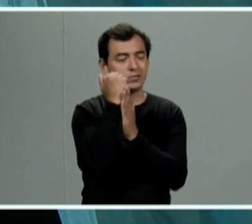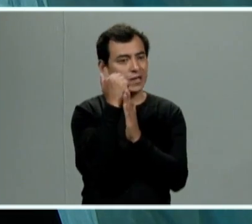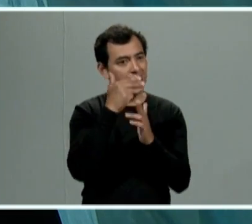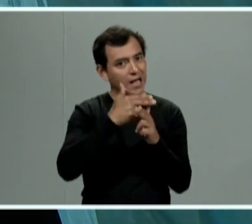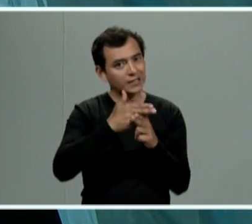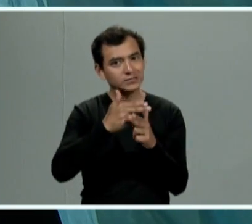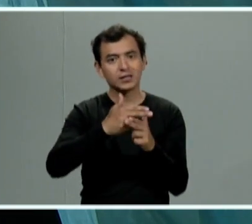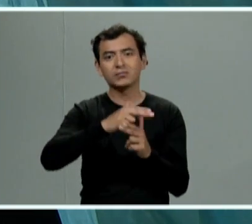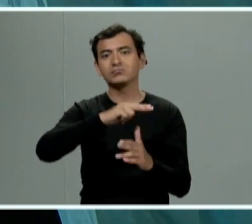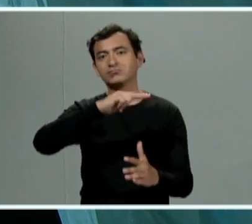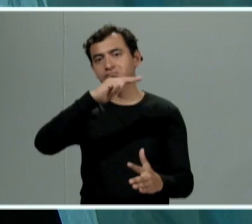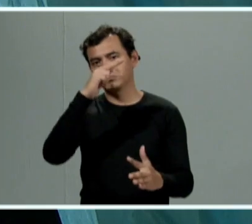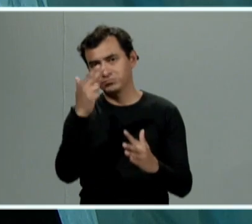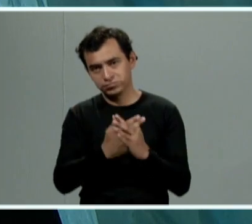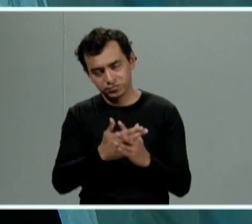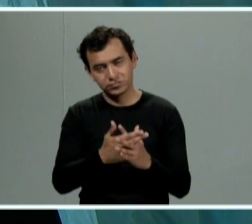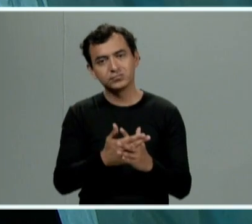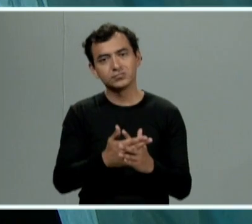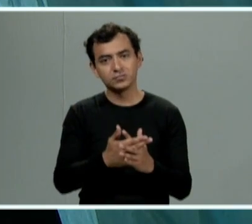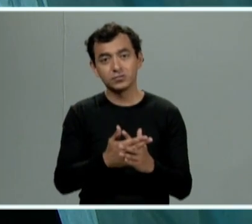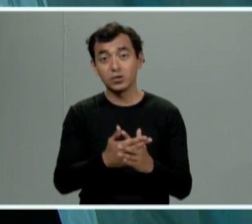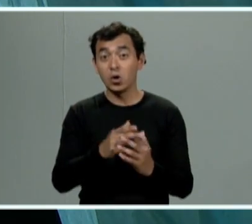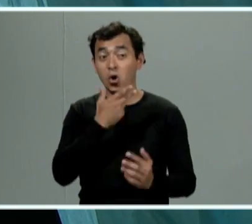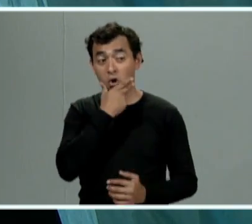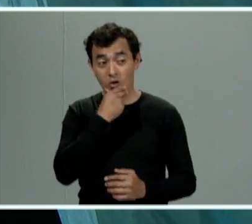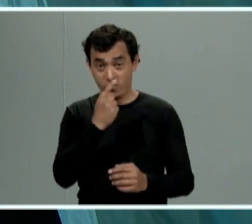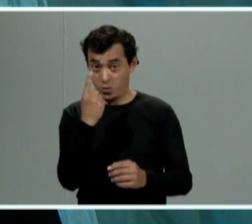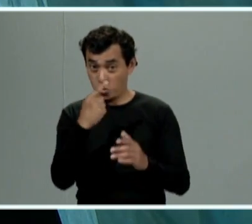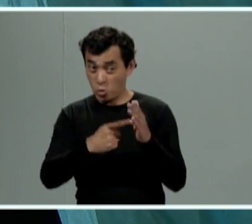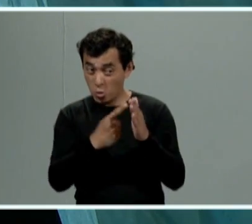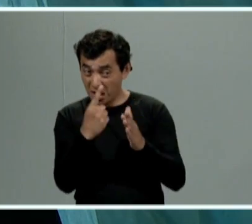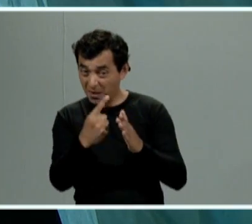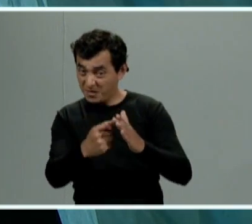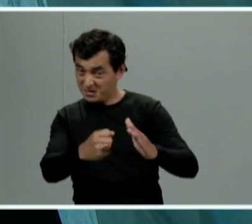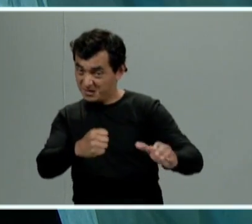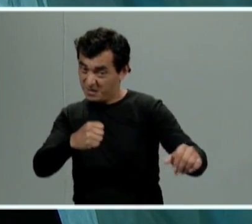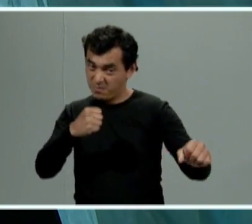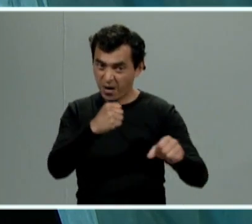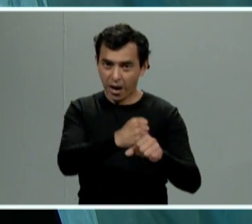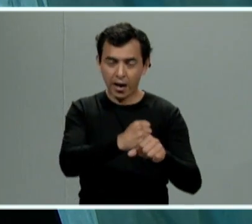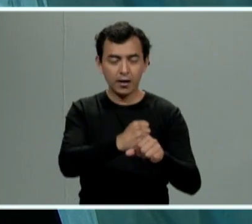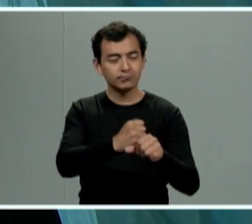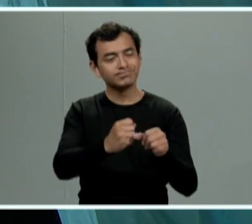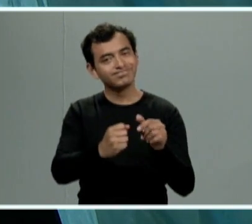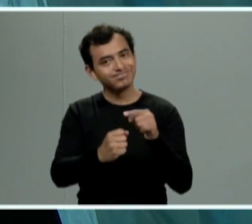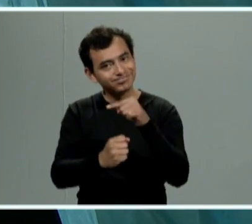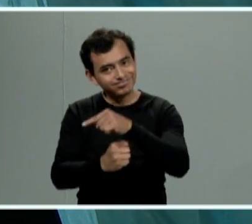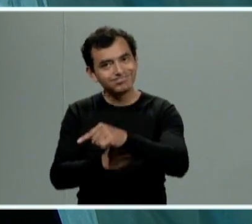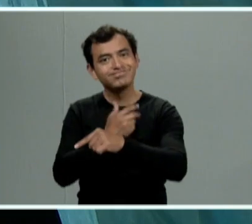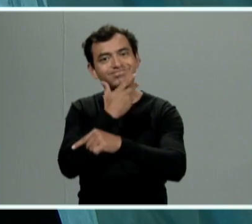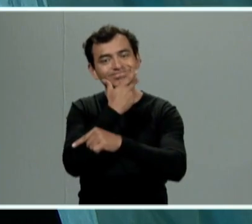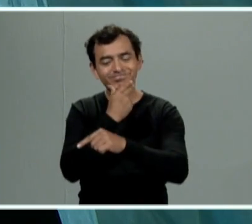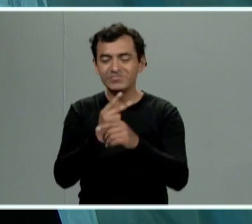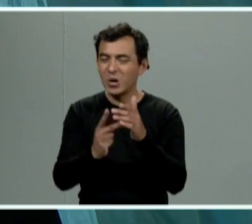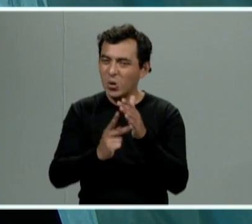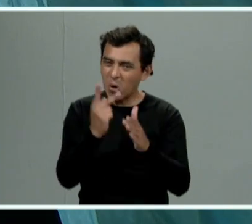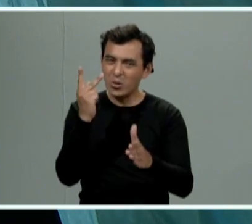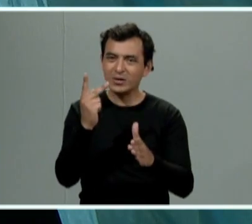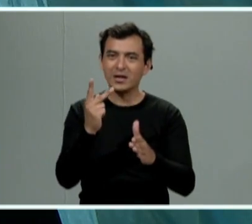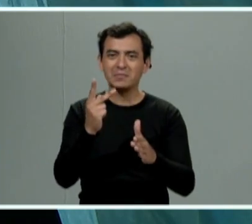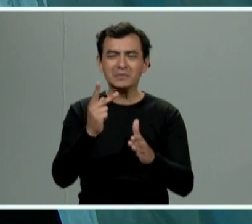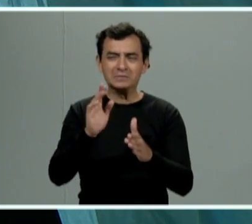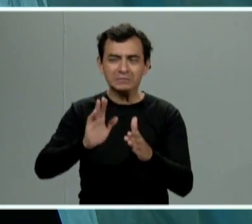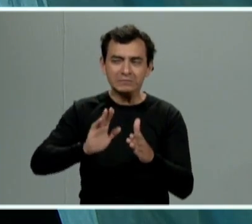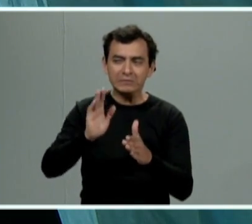hombre que pega una vez pegarados y entonces si desde el primer momento ya se empiezan